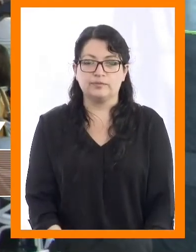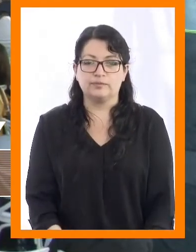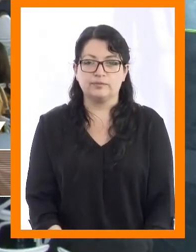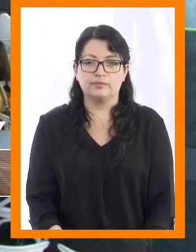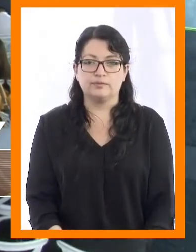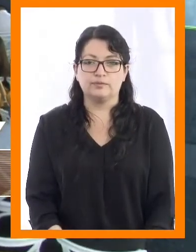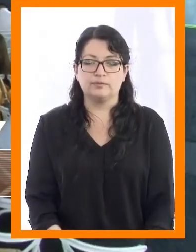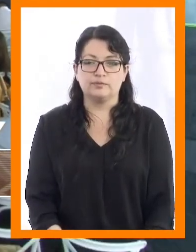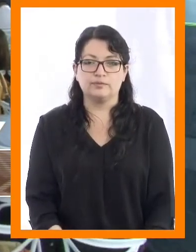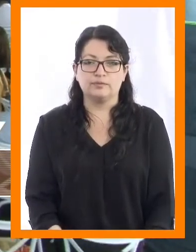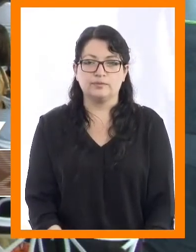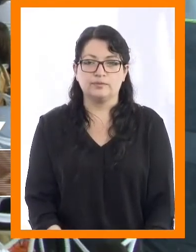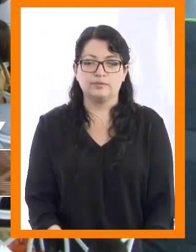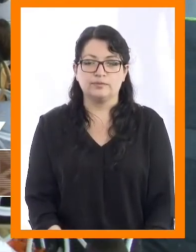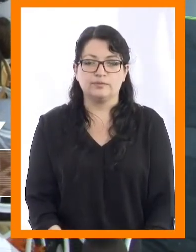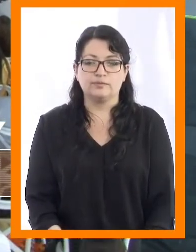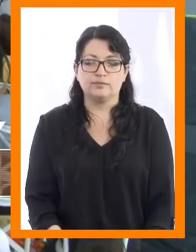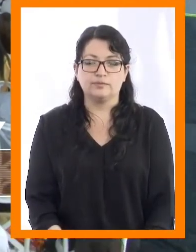Bárbara Constanza